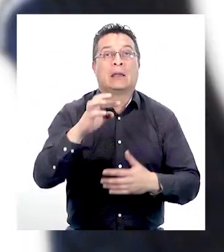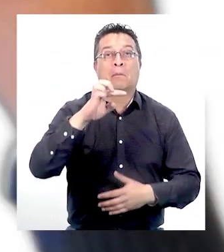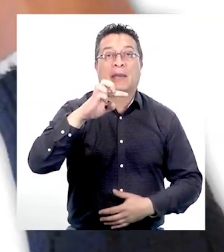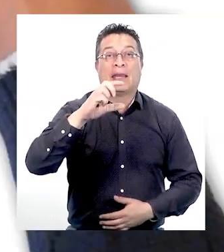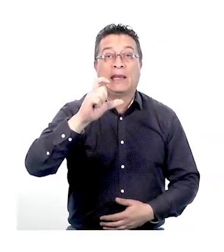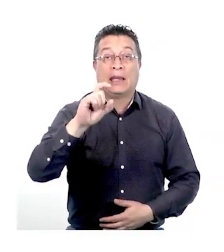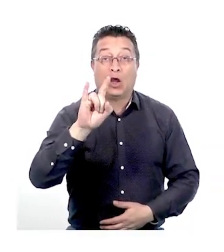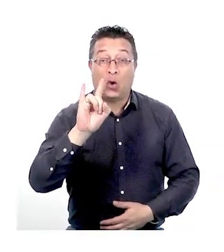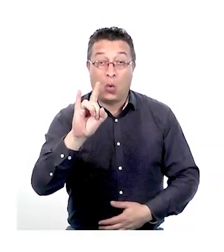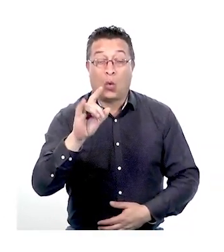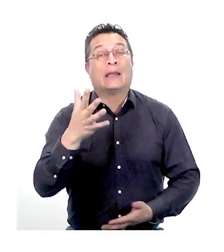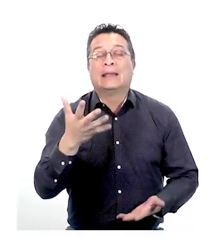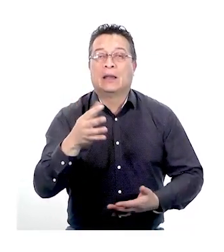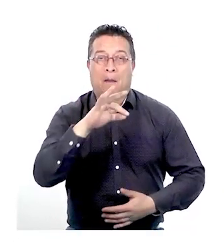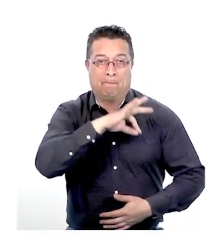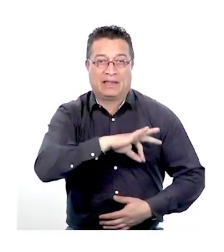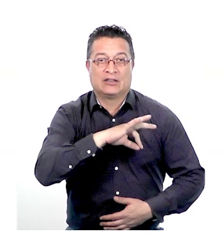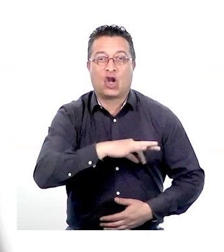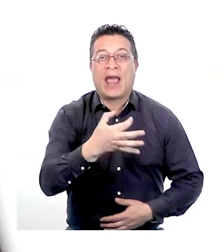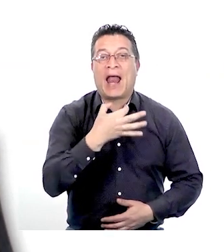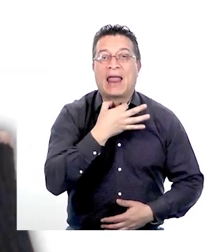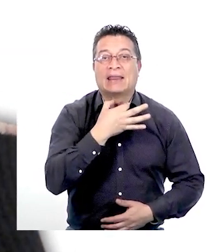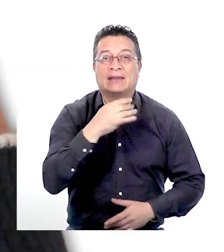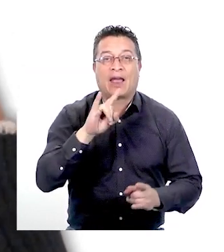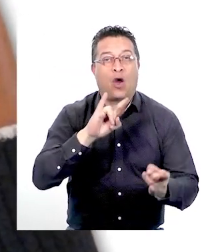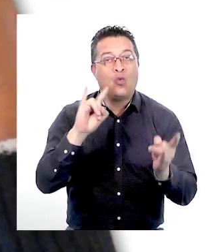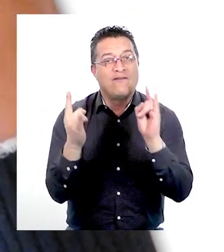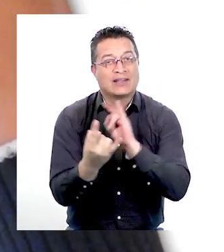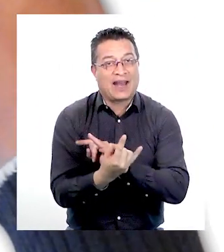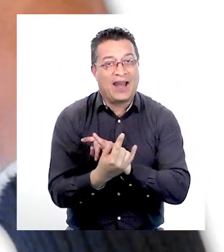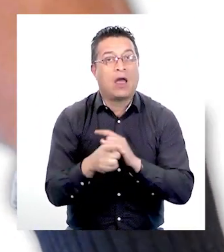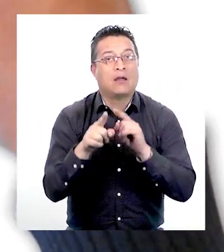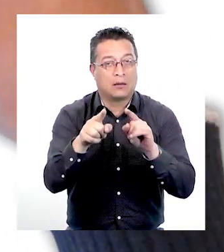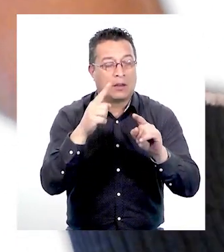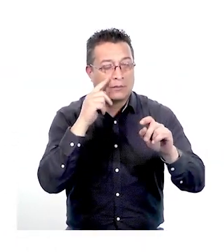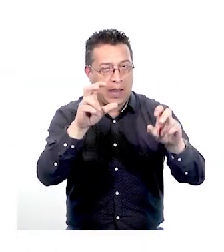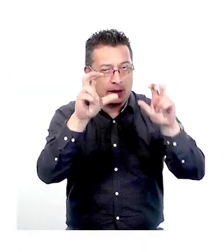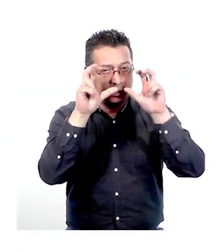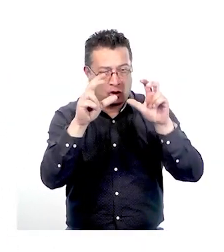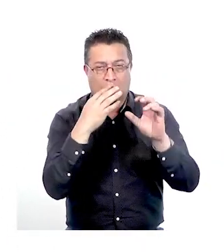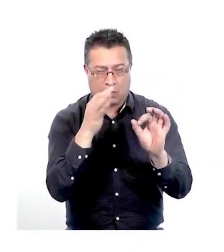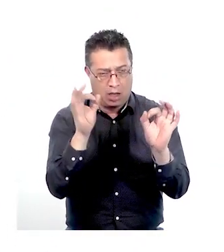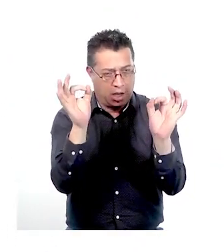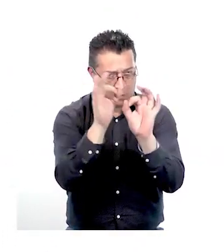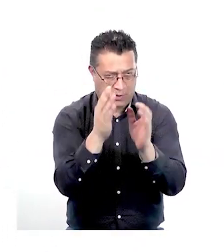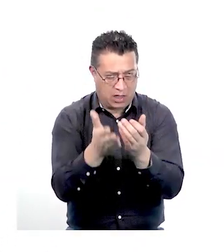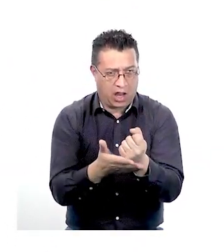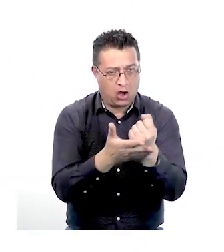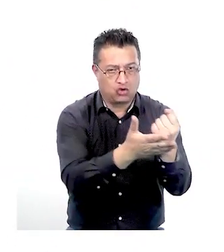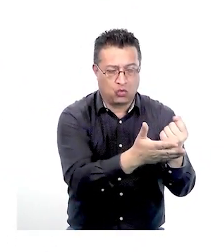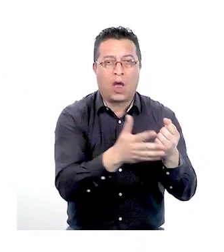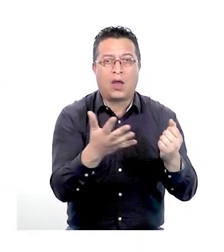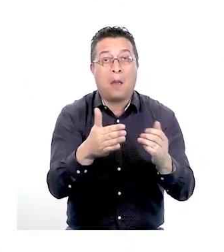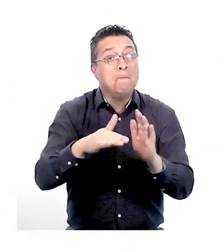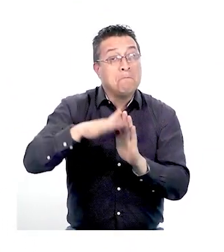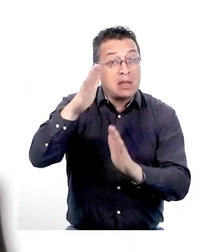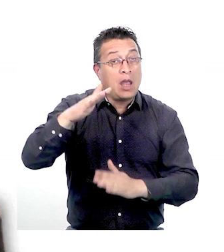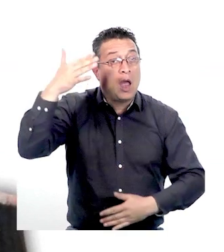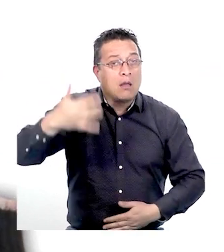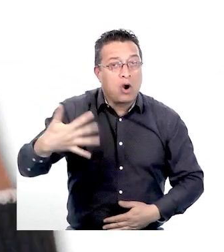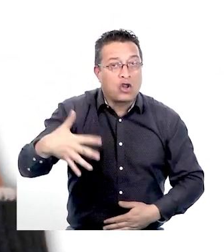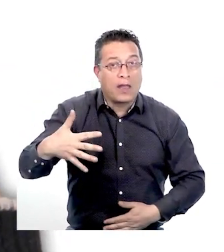es la PGU, que es Pensión Garantizada Universal, pon atención y explícale, por favor. Lo más